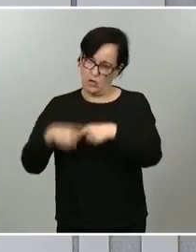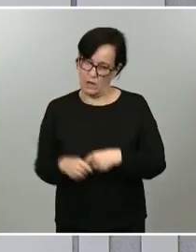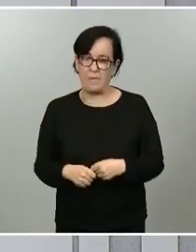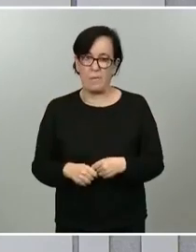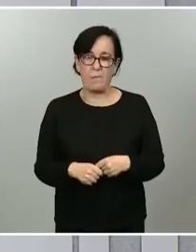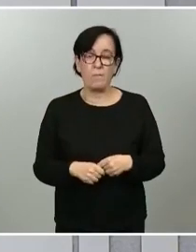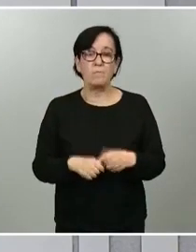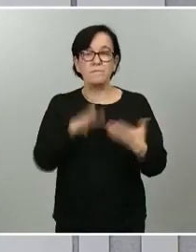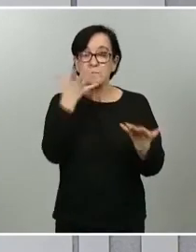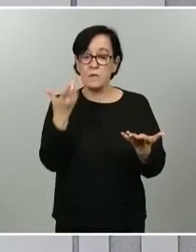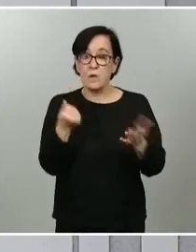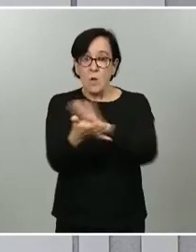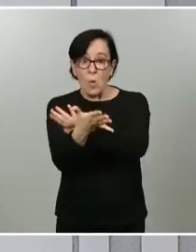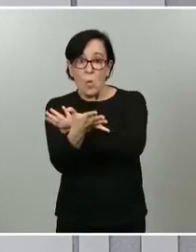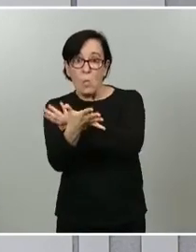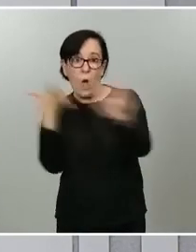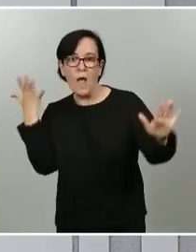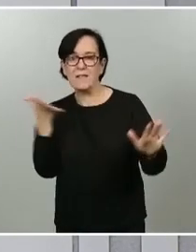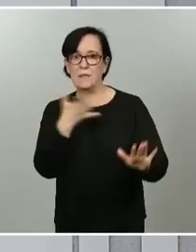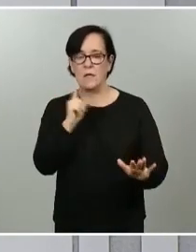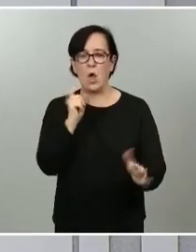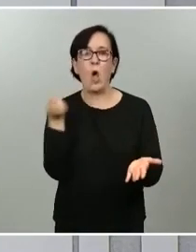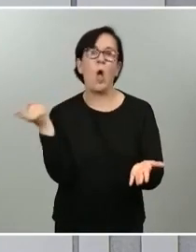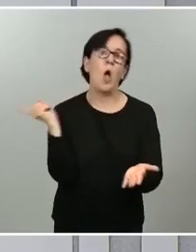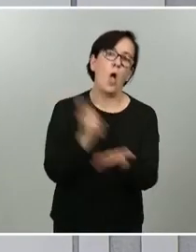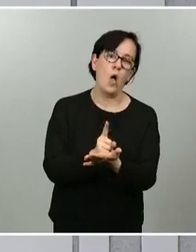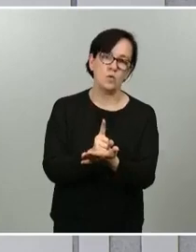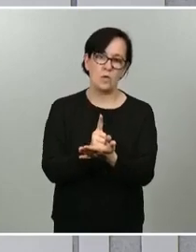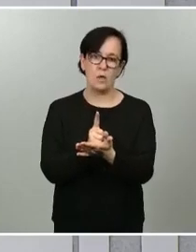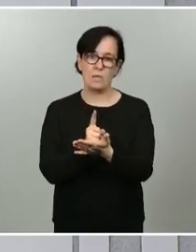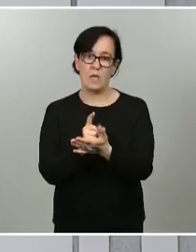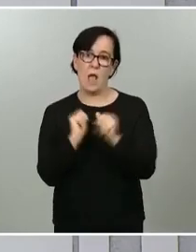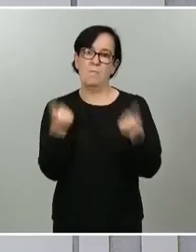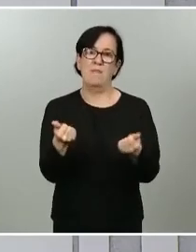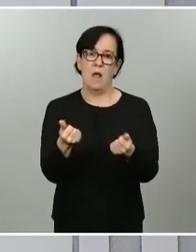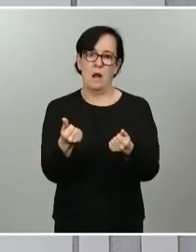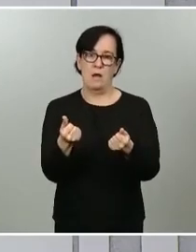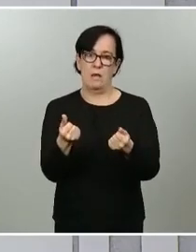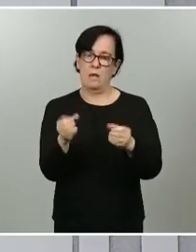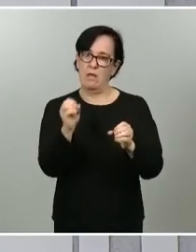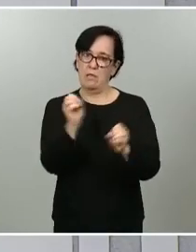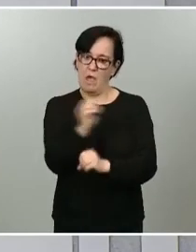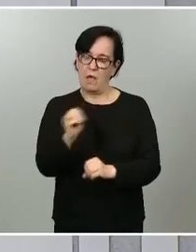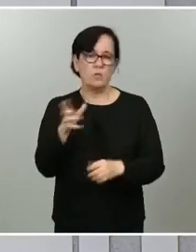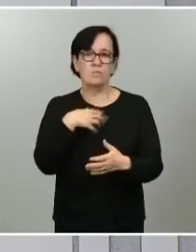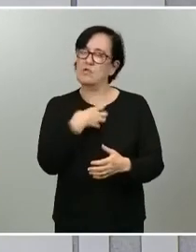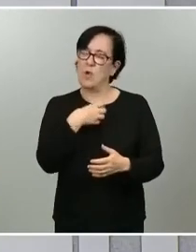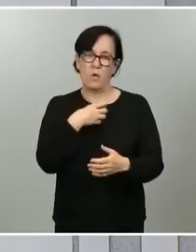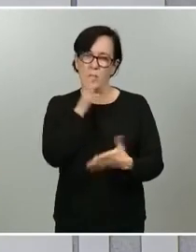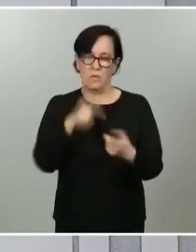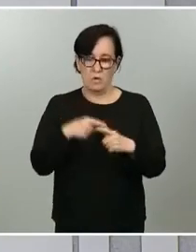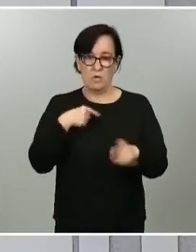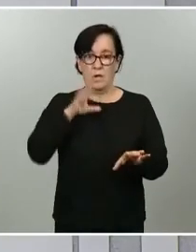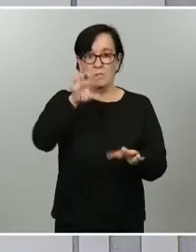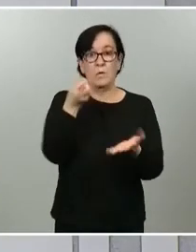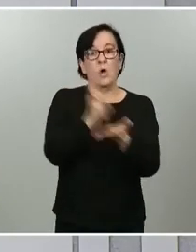correr más de lo que podemos nos puede devolver a esa casilla de salida y eso no lo podemos permitir ni como país ni como